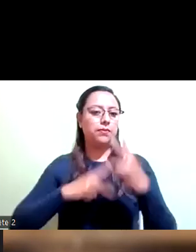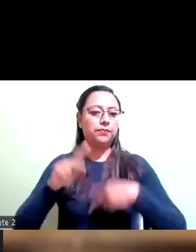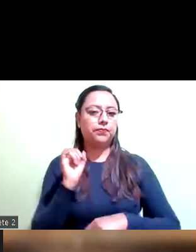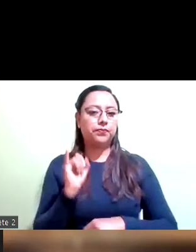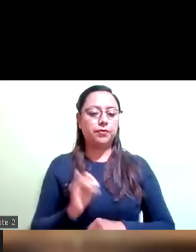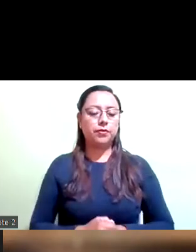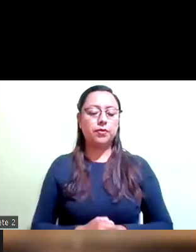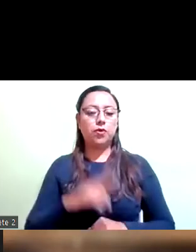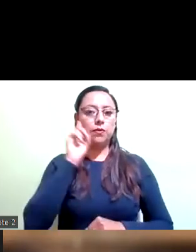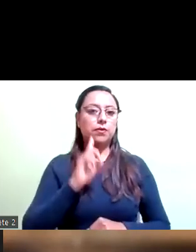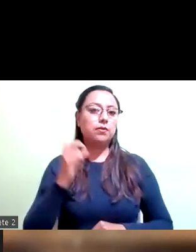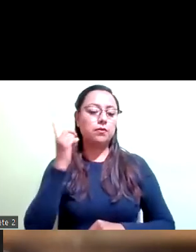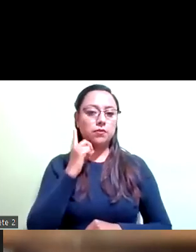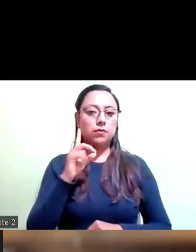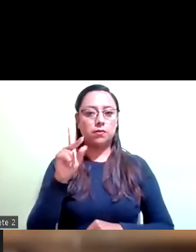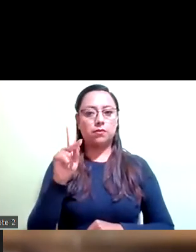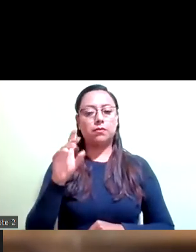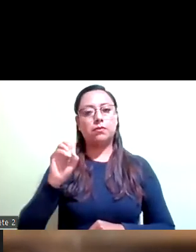Polibnia Romana Sierra.